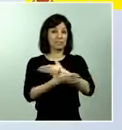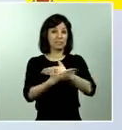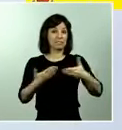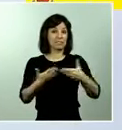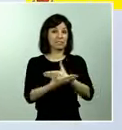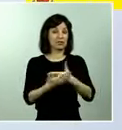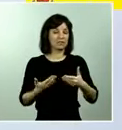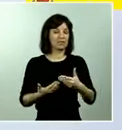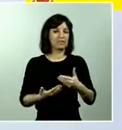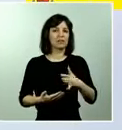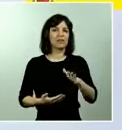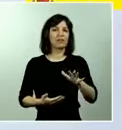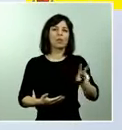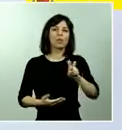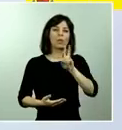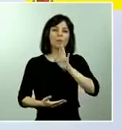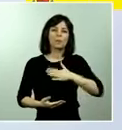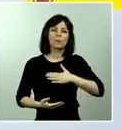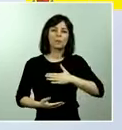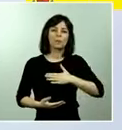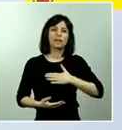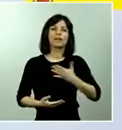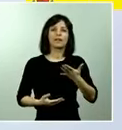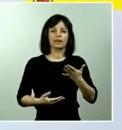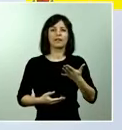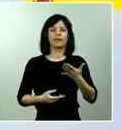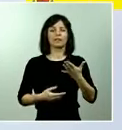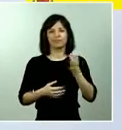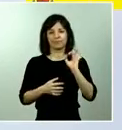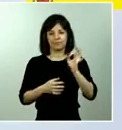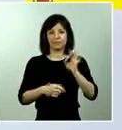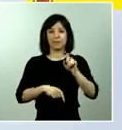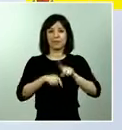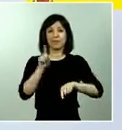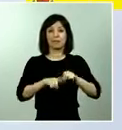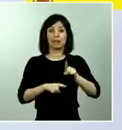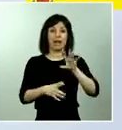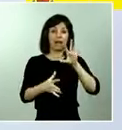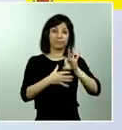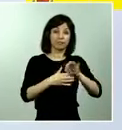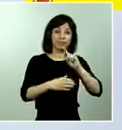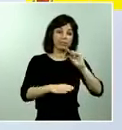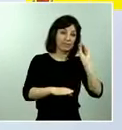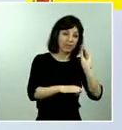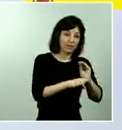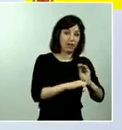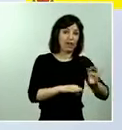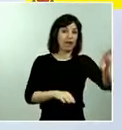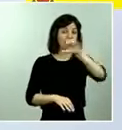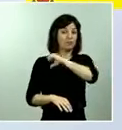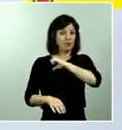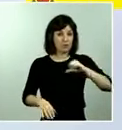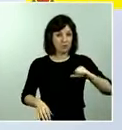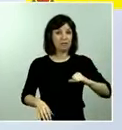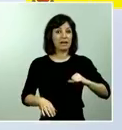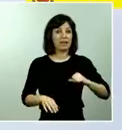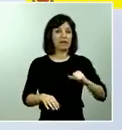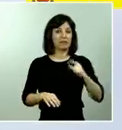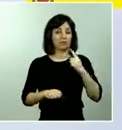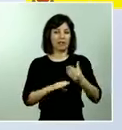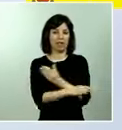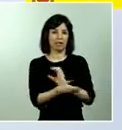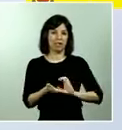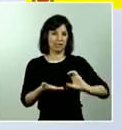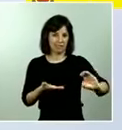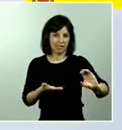que tienen que ver en los casos efectivamente con la financiación autonómica adelantando algunos ingresos pero también hay